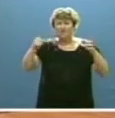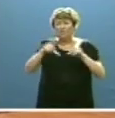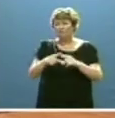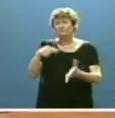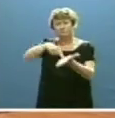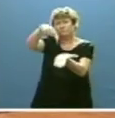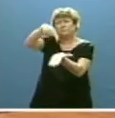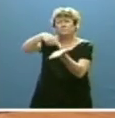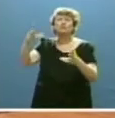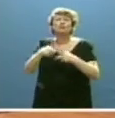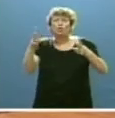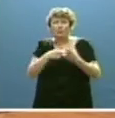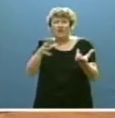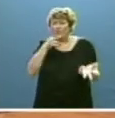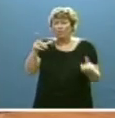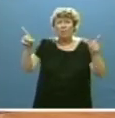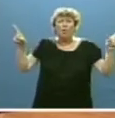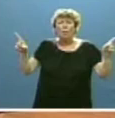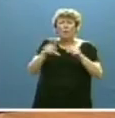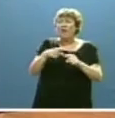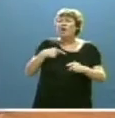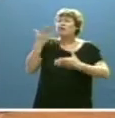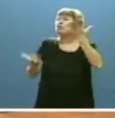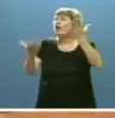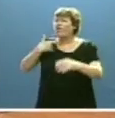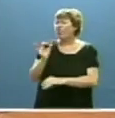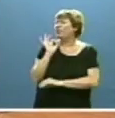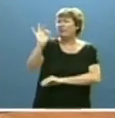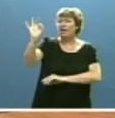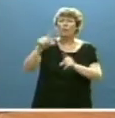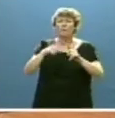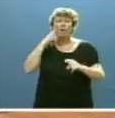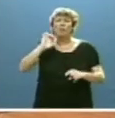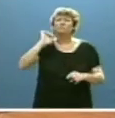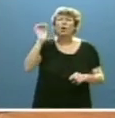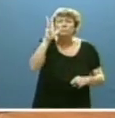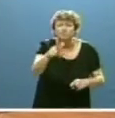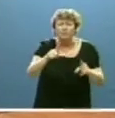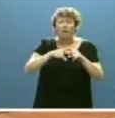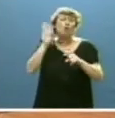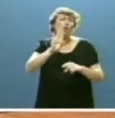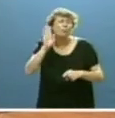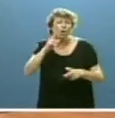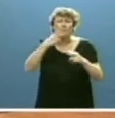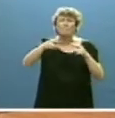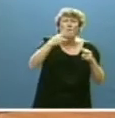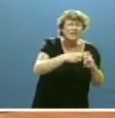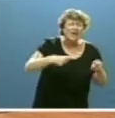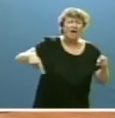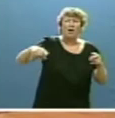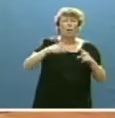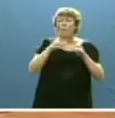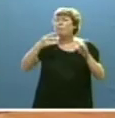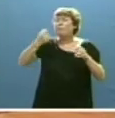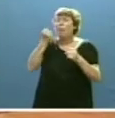social, por supuesto, de rechazo y tolerancia cero frente a cualquier caso de corrupción política o económica, desviación de poder